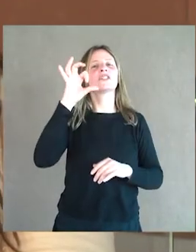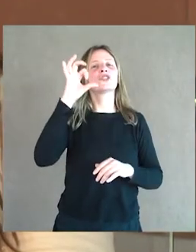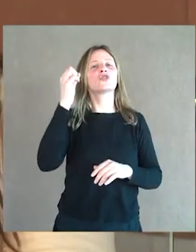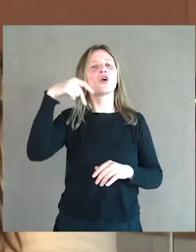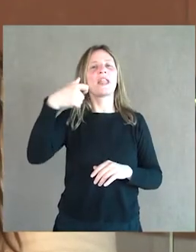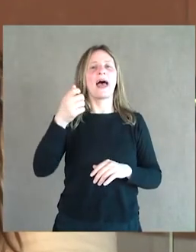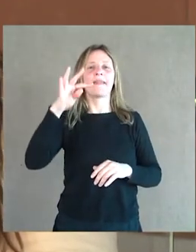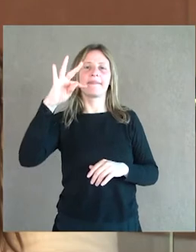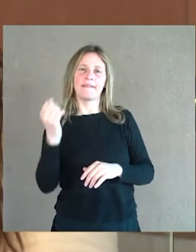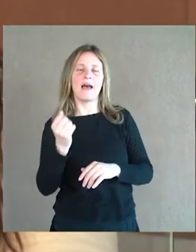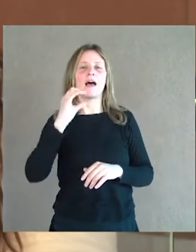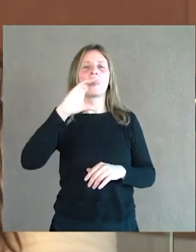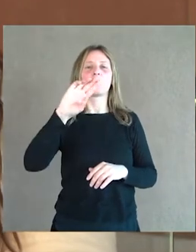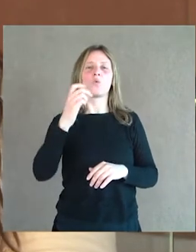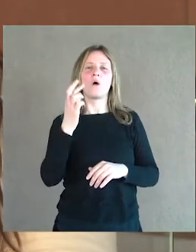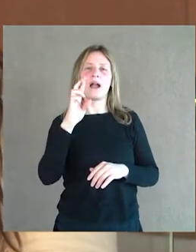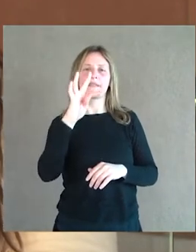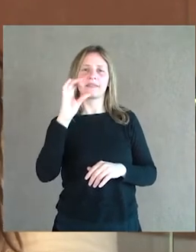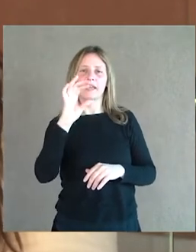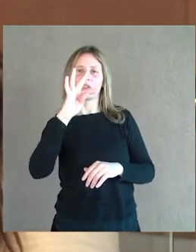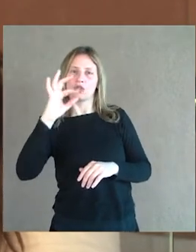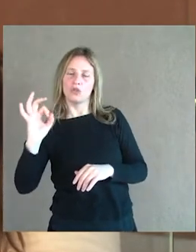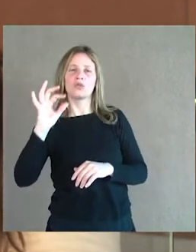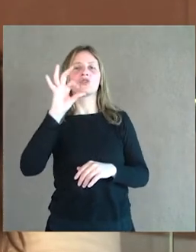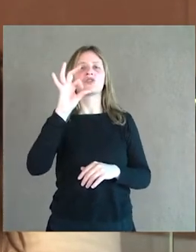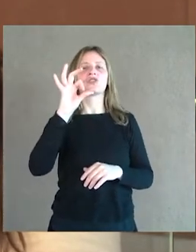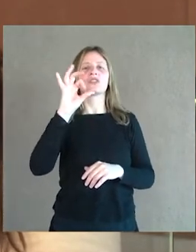cuarteto, el padre de la sinfonía clásica.